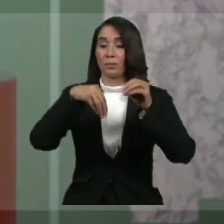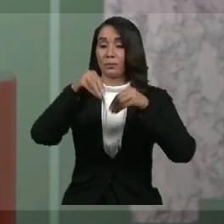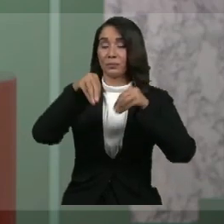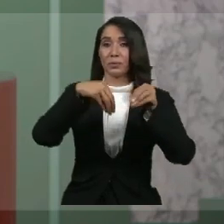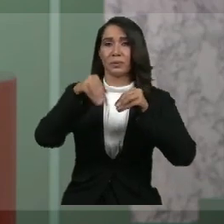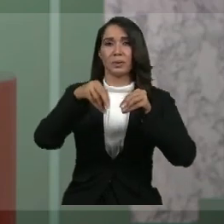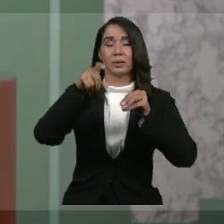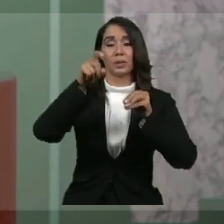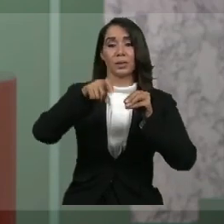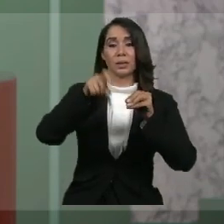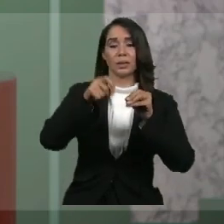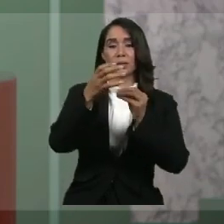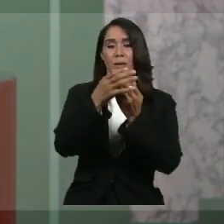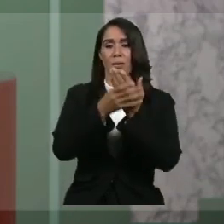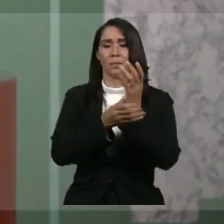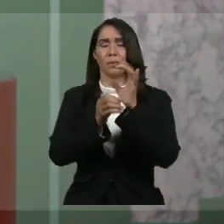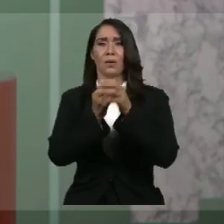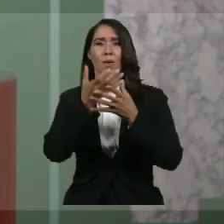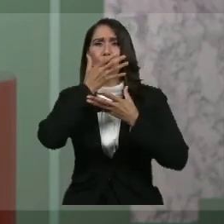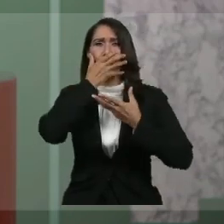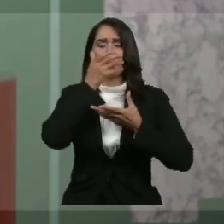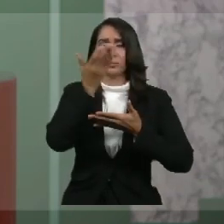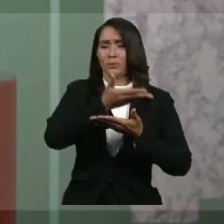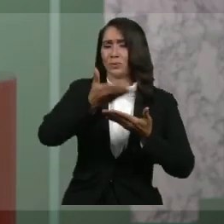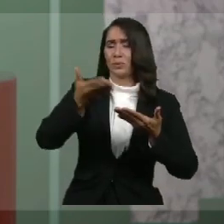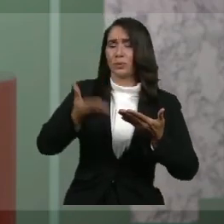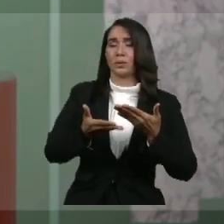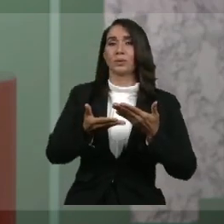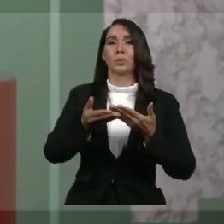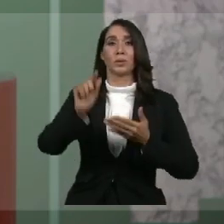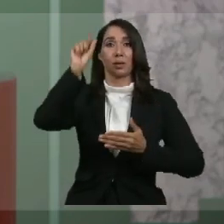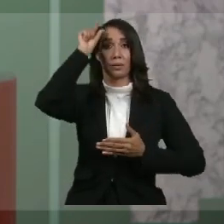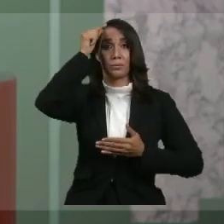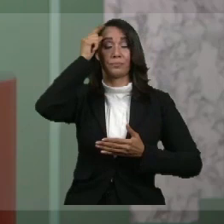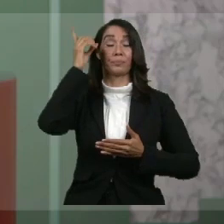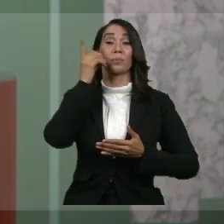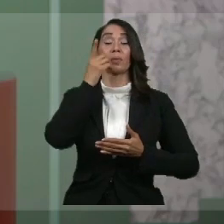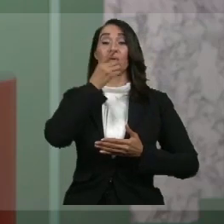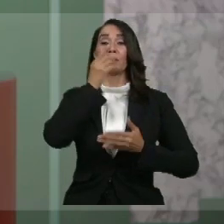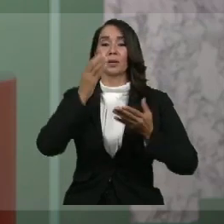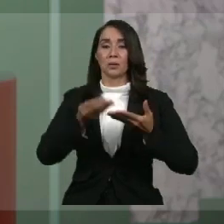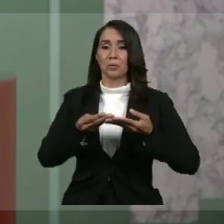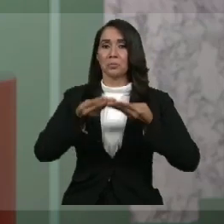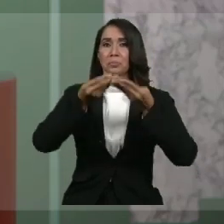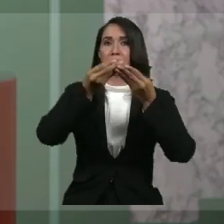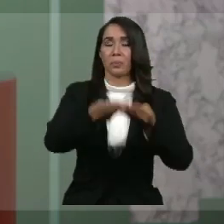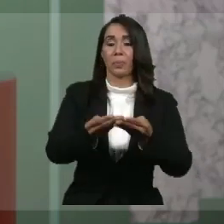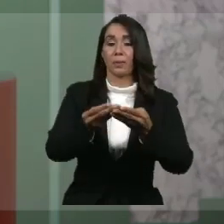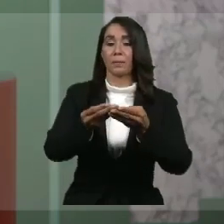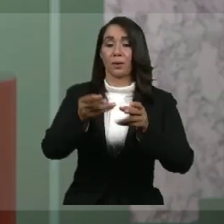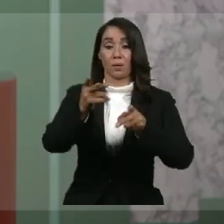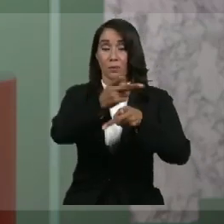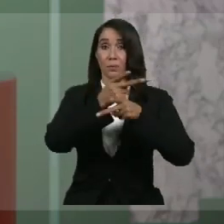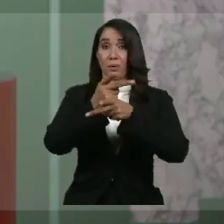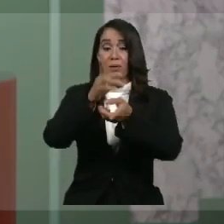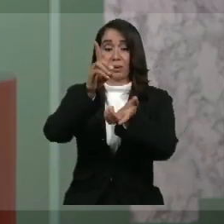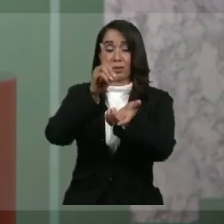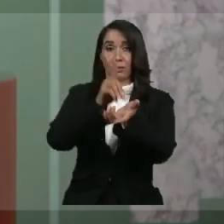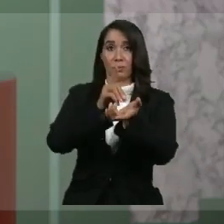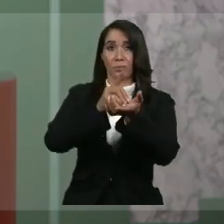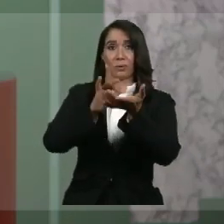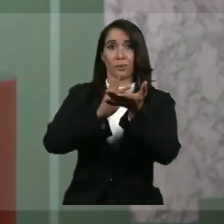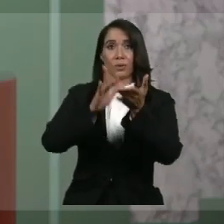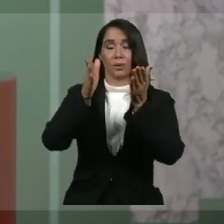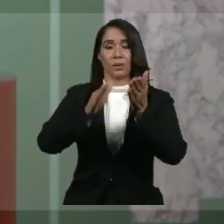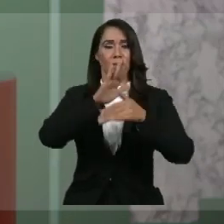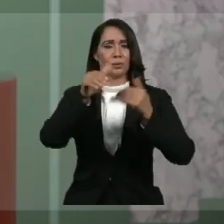insumos médicos, el gobierno dominicano está proveyendo todos los productos de protección que necesita nuestro personal de salud